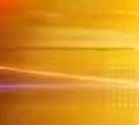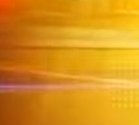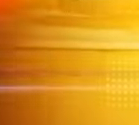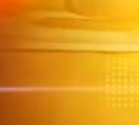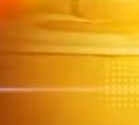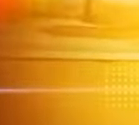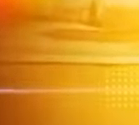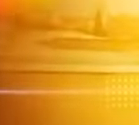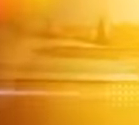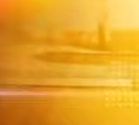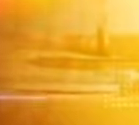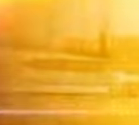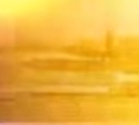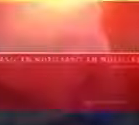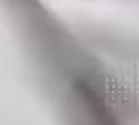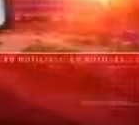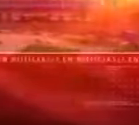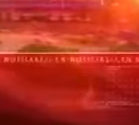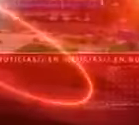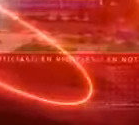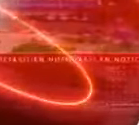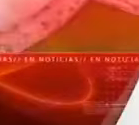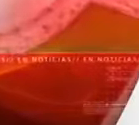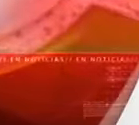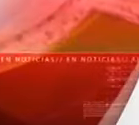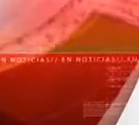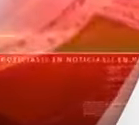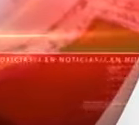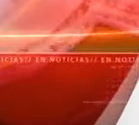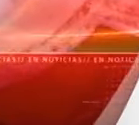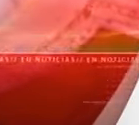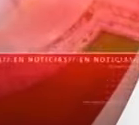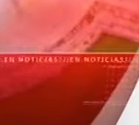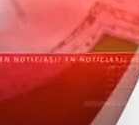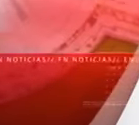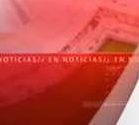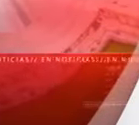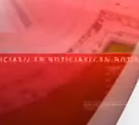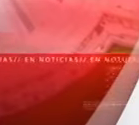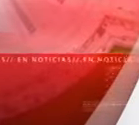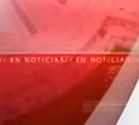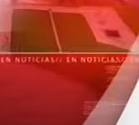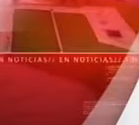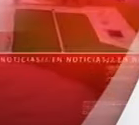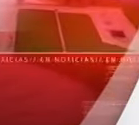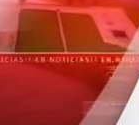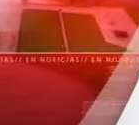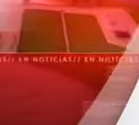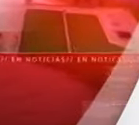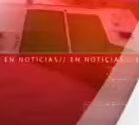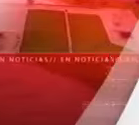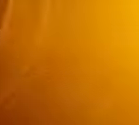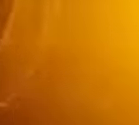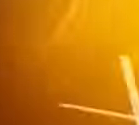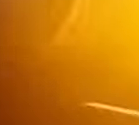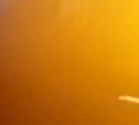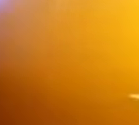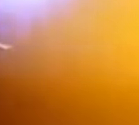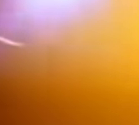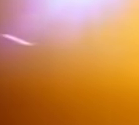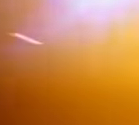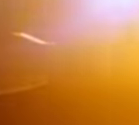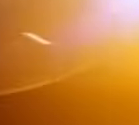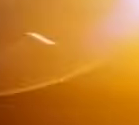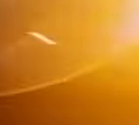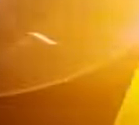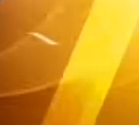Informamos que la plataforma Aurora ha alcanzado los 373.306